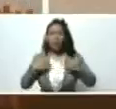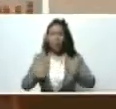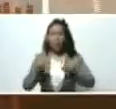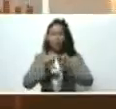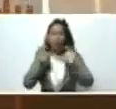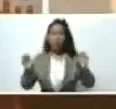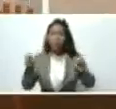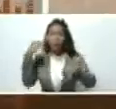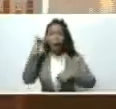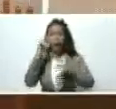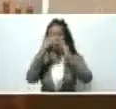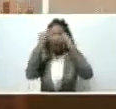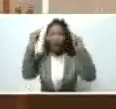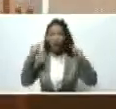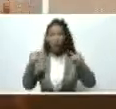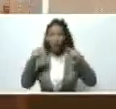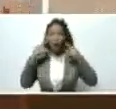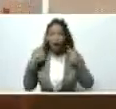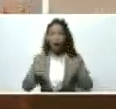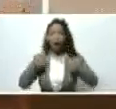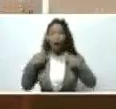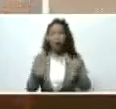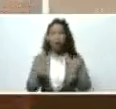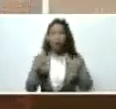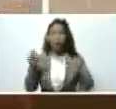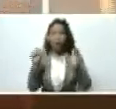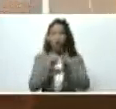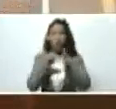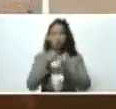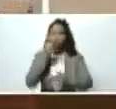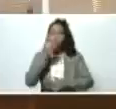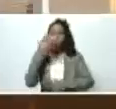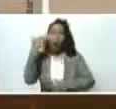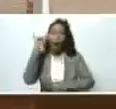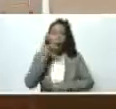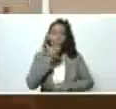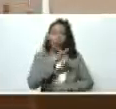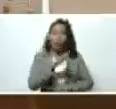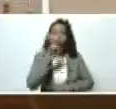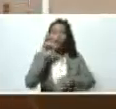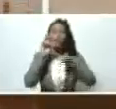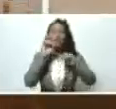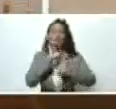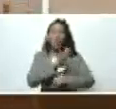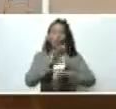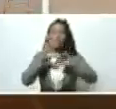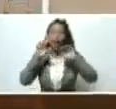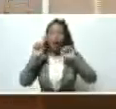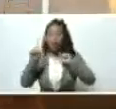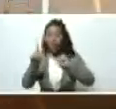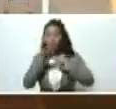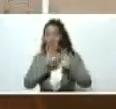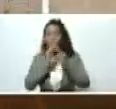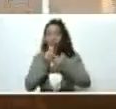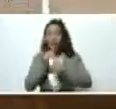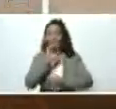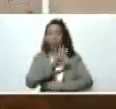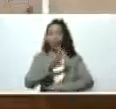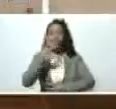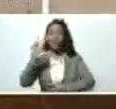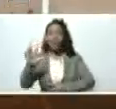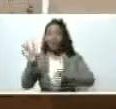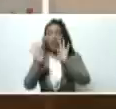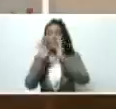donde tenemos un refugio activo, donde, bueno, están 51 familias hasta este momento, 53